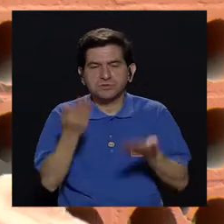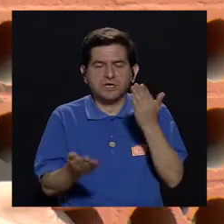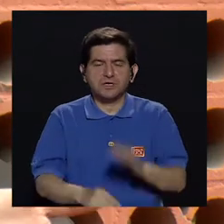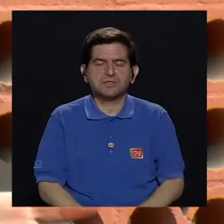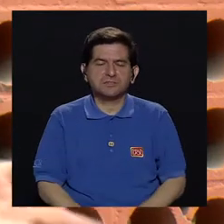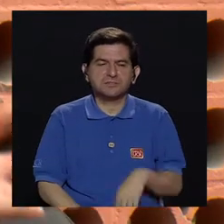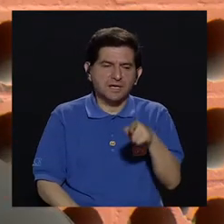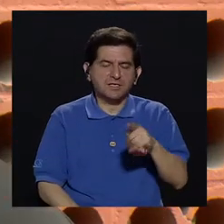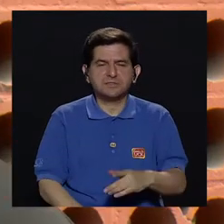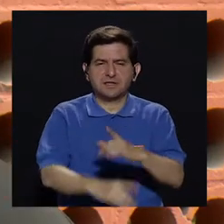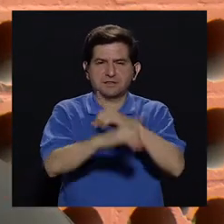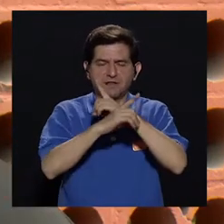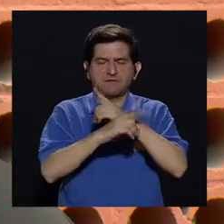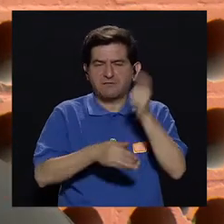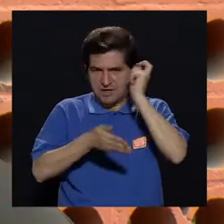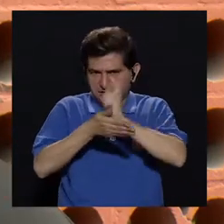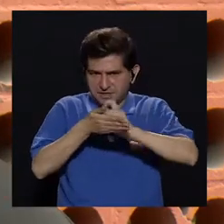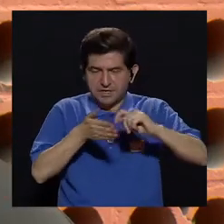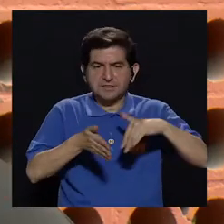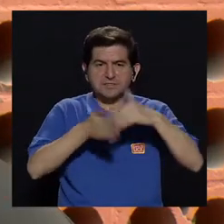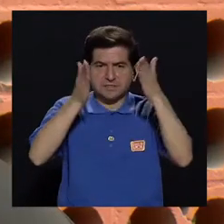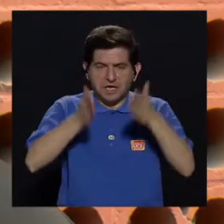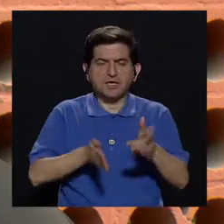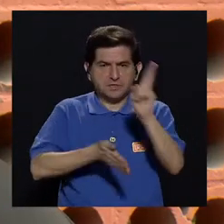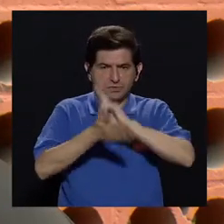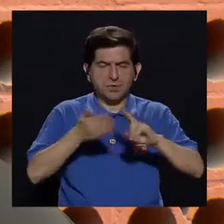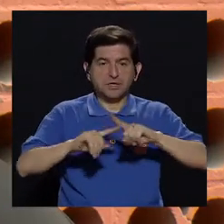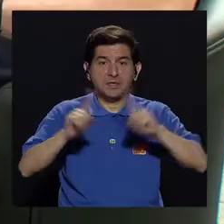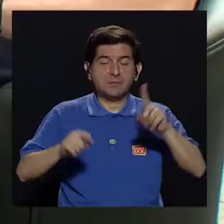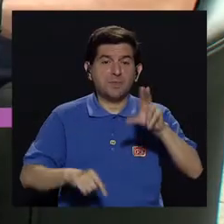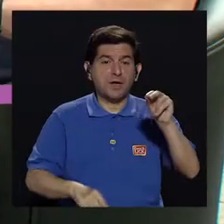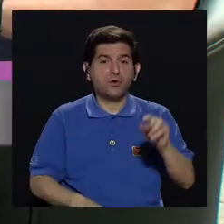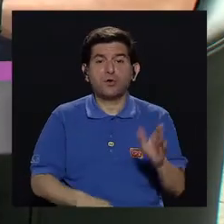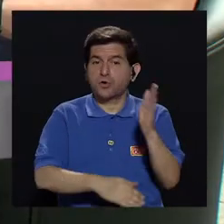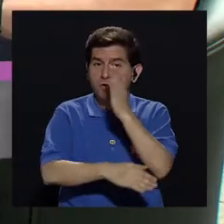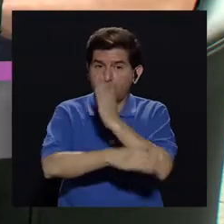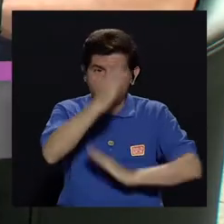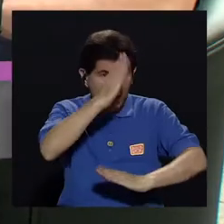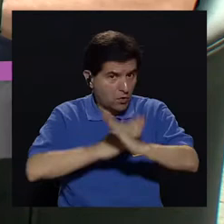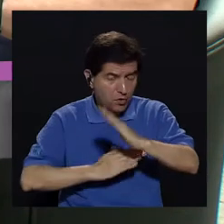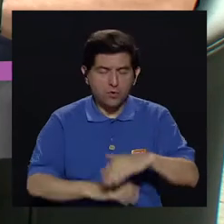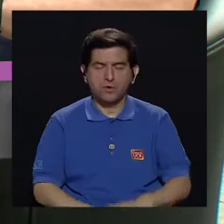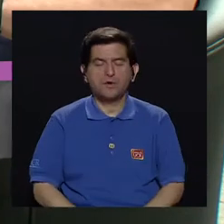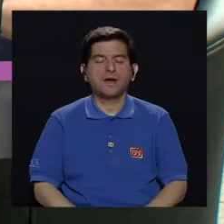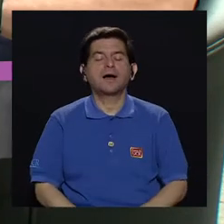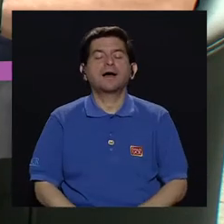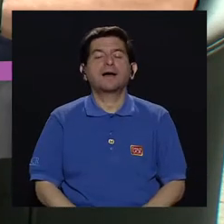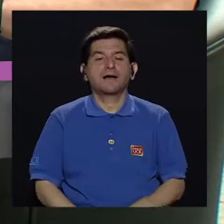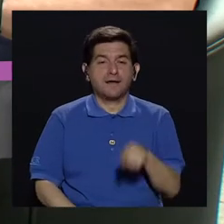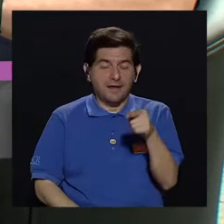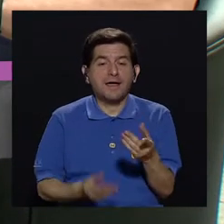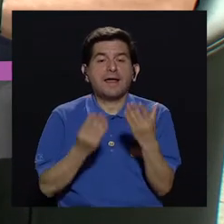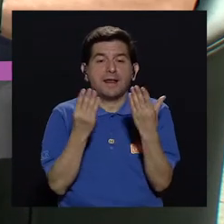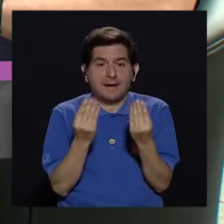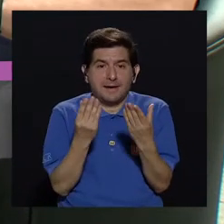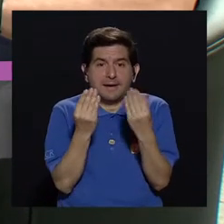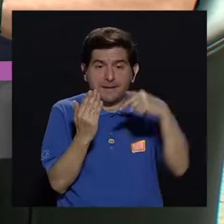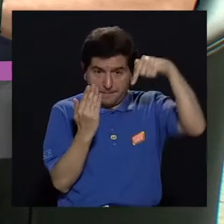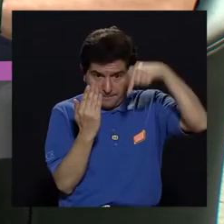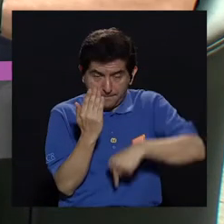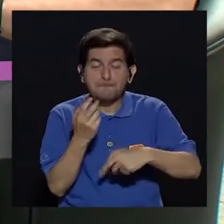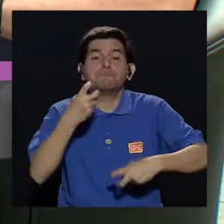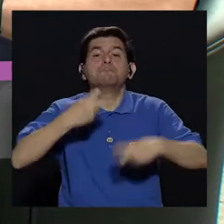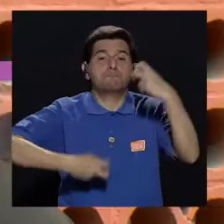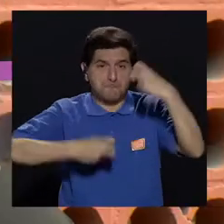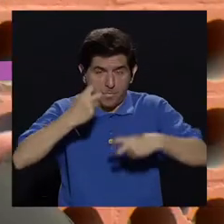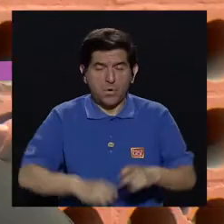presentación de tesis, tal vez un estudiante universitario. Pero no es discapacitante, entonces. No es. El ataque de pánico tiene un